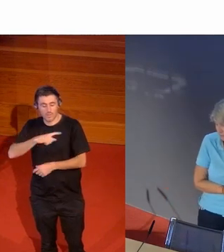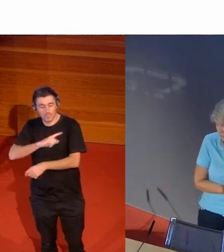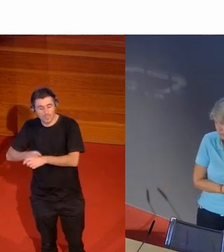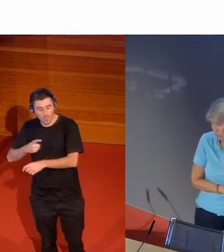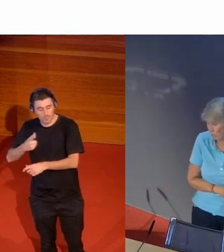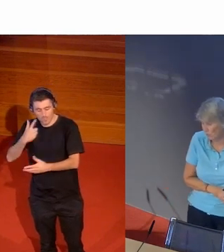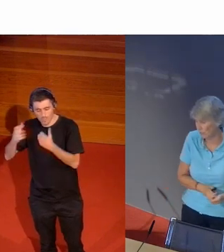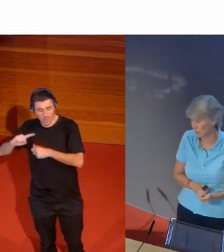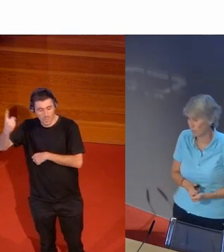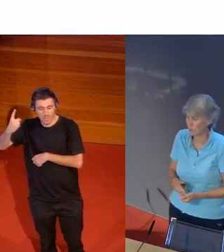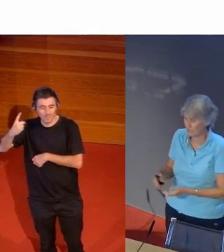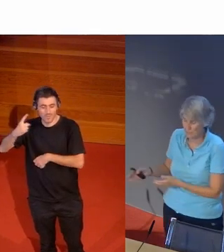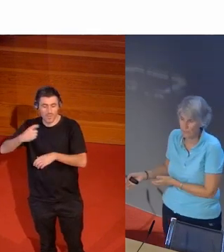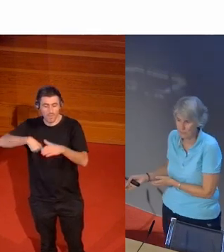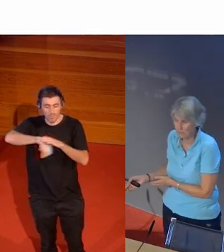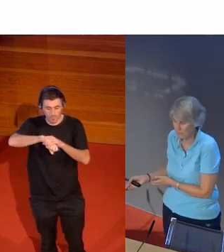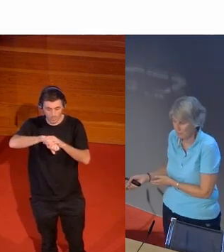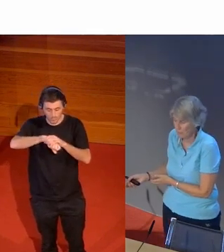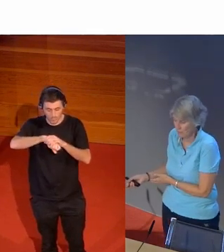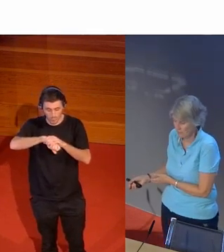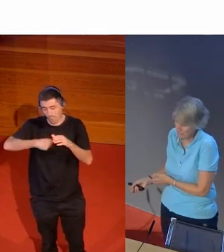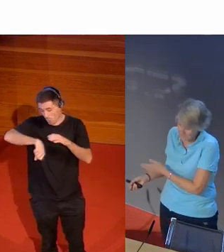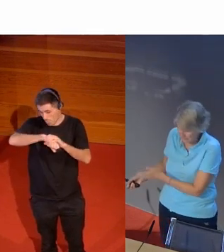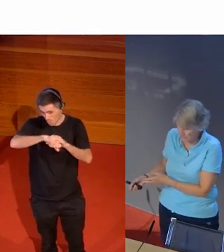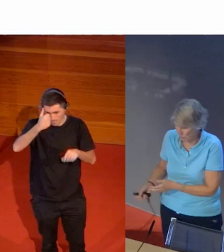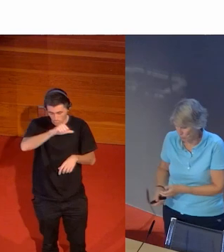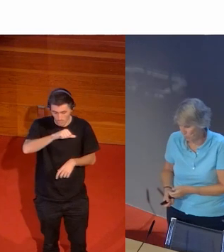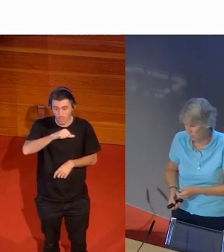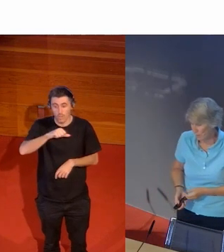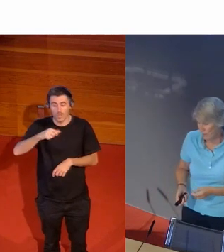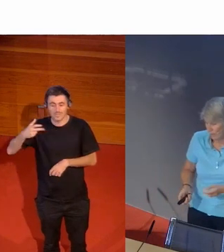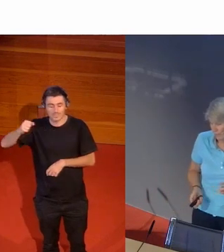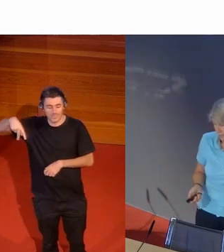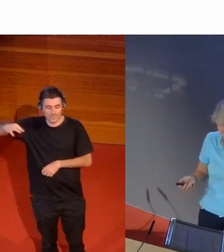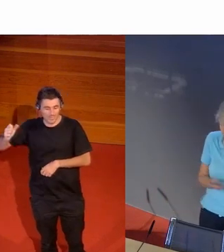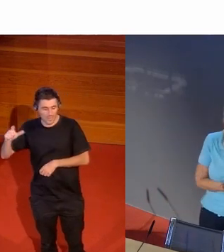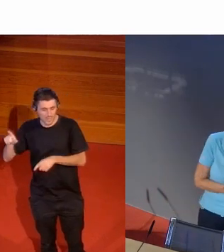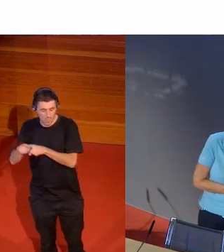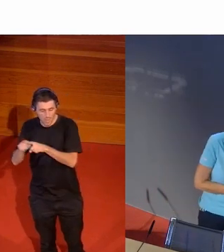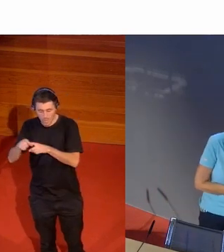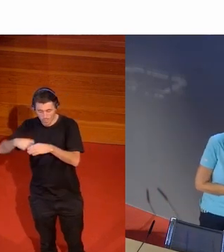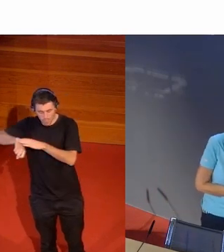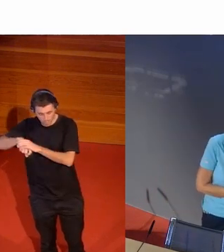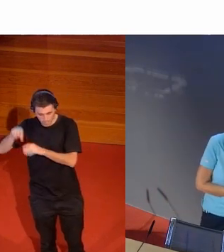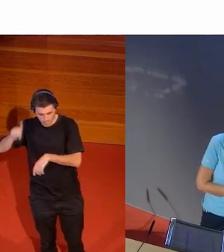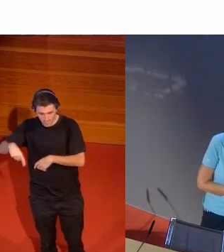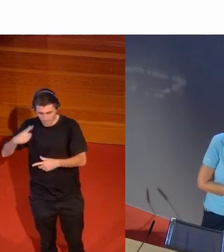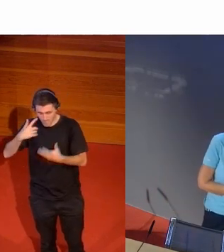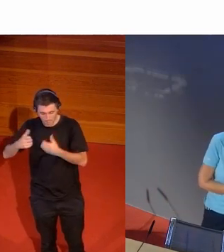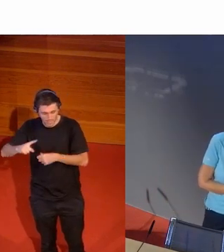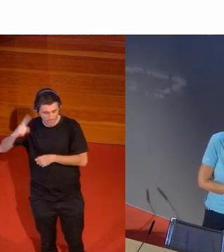masculina es el fútbol y el deporte estrella en la de Chantal sigue siendo el fútbol el deporte estrella en la de